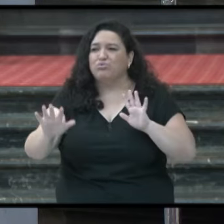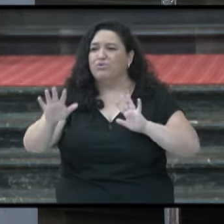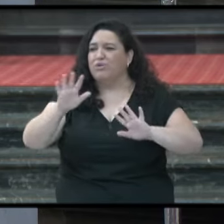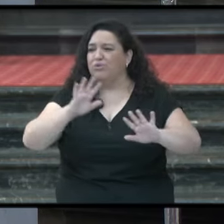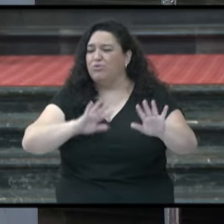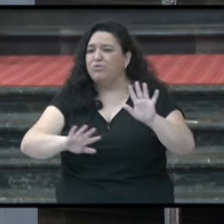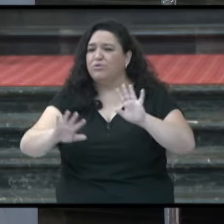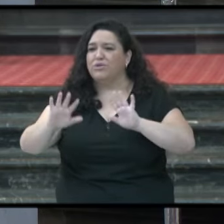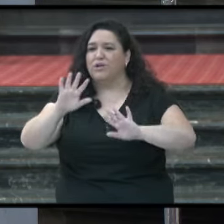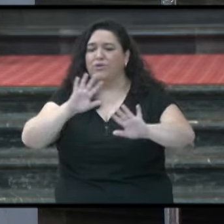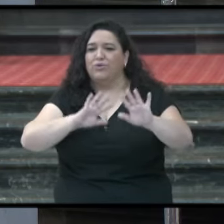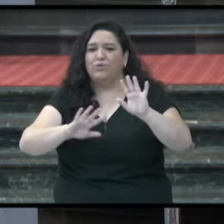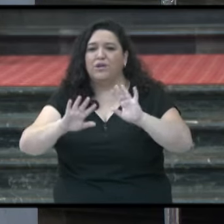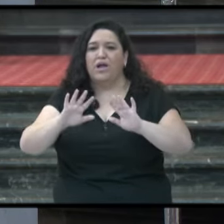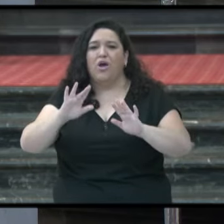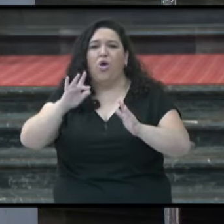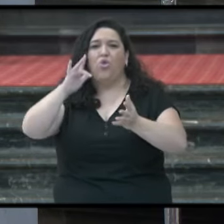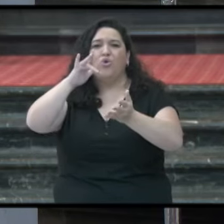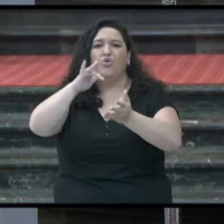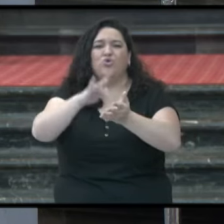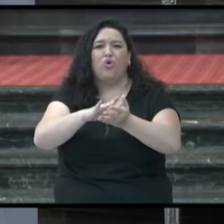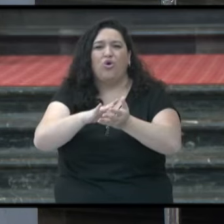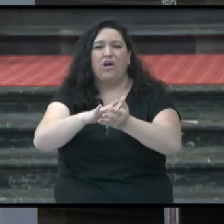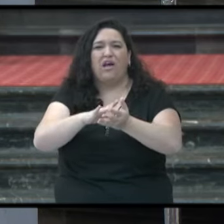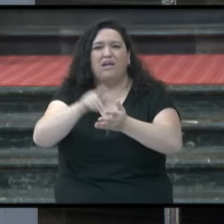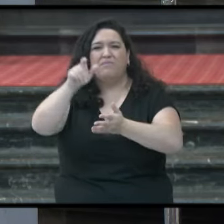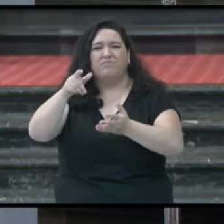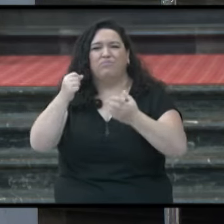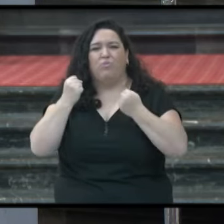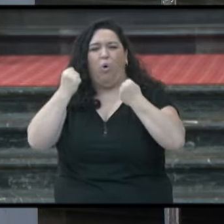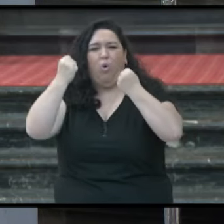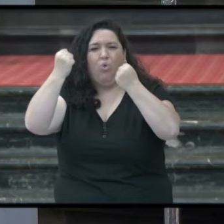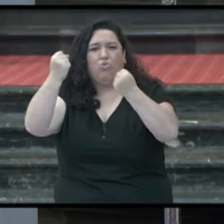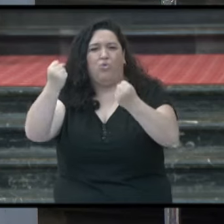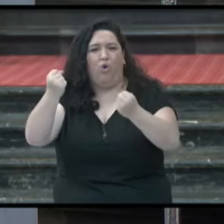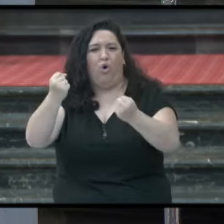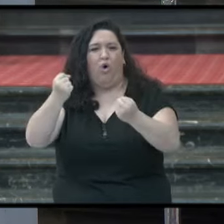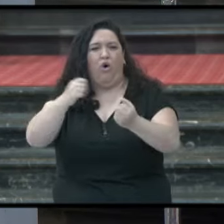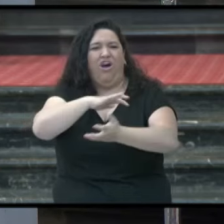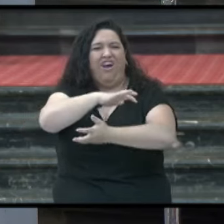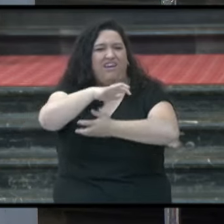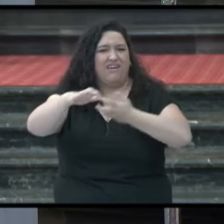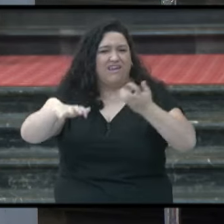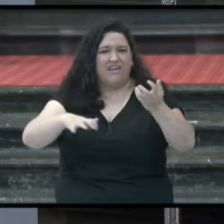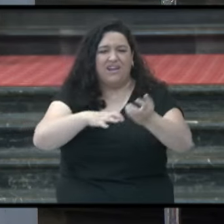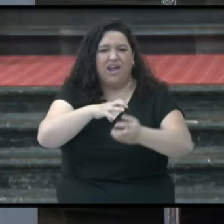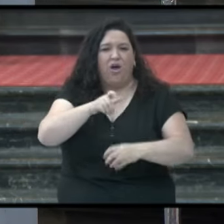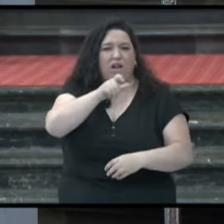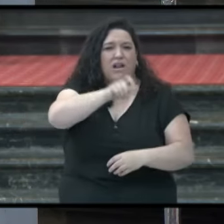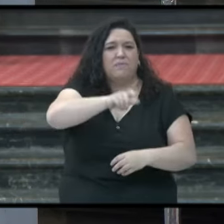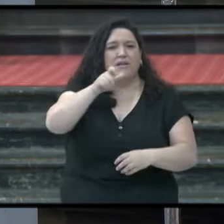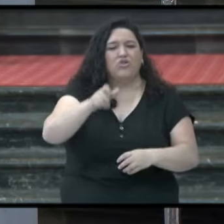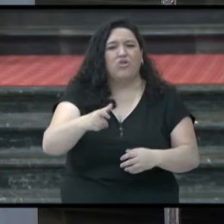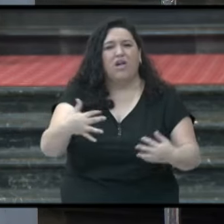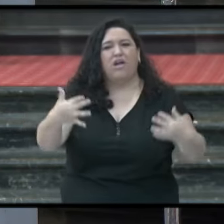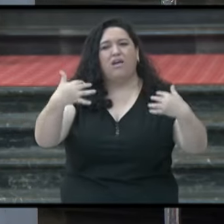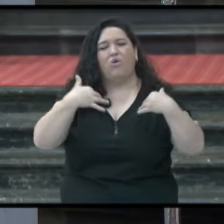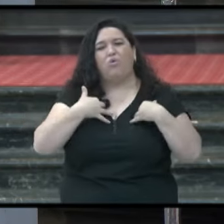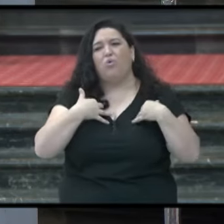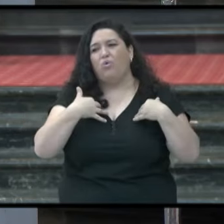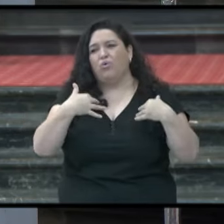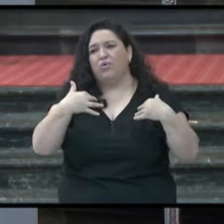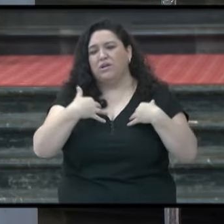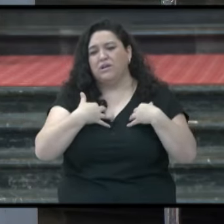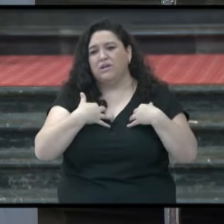aquellos grandiosos del poder y la guerra, o aquellos otros egoístas de que me molesta y